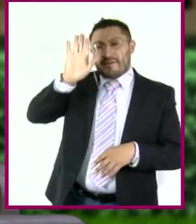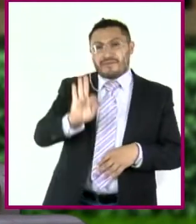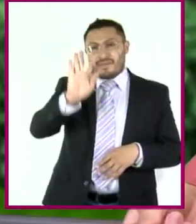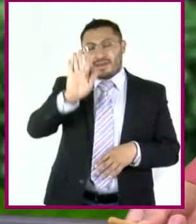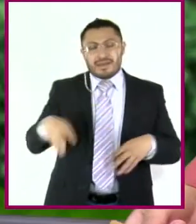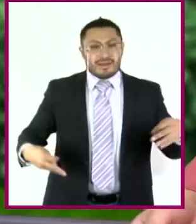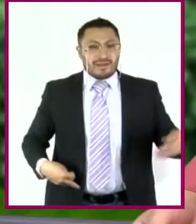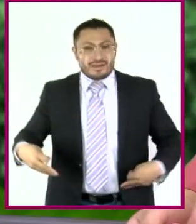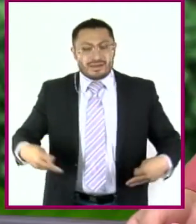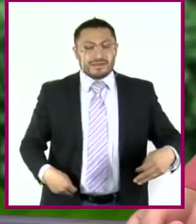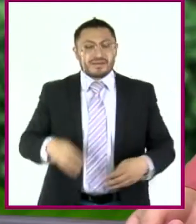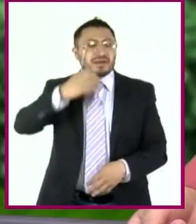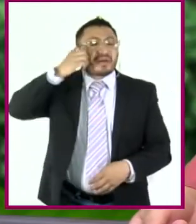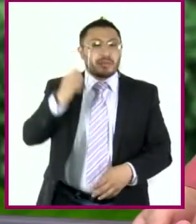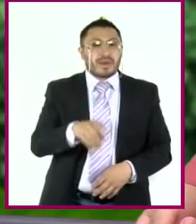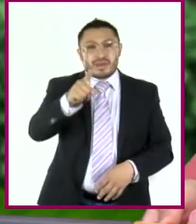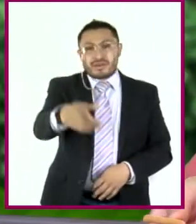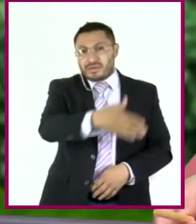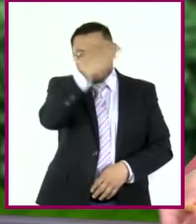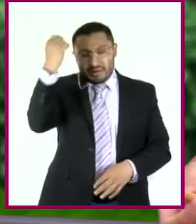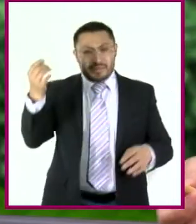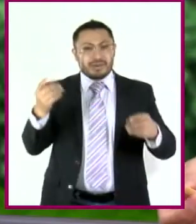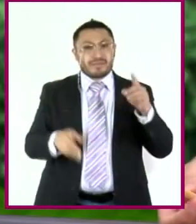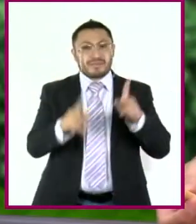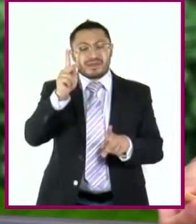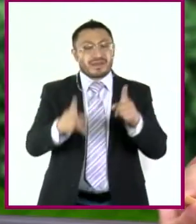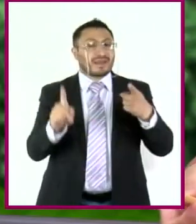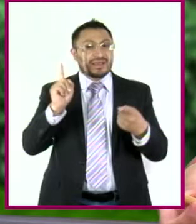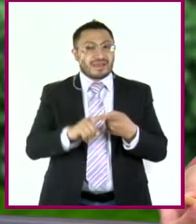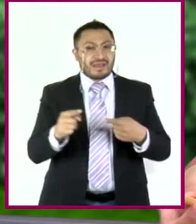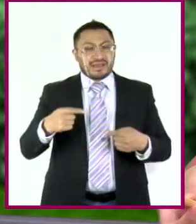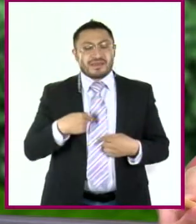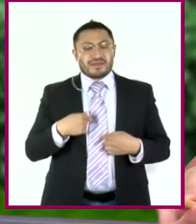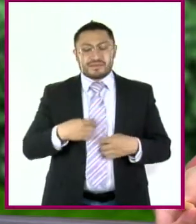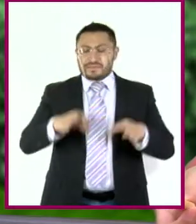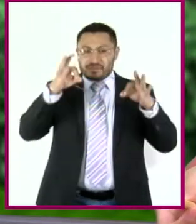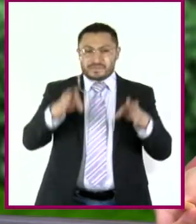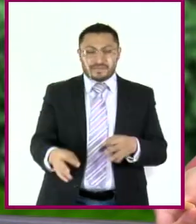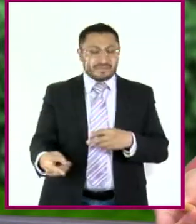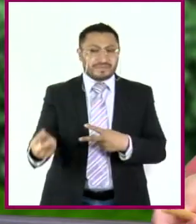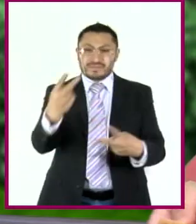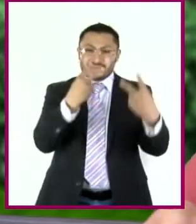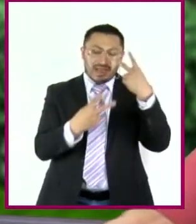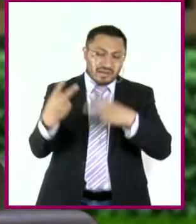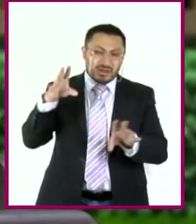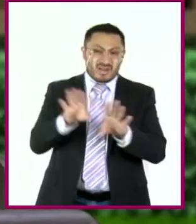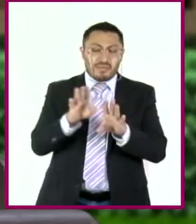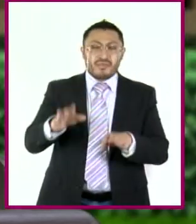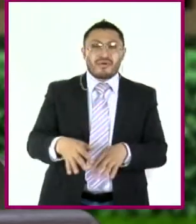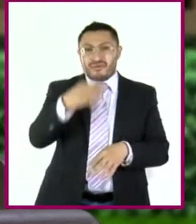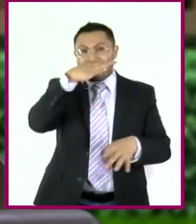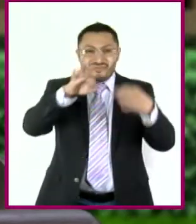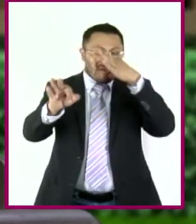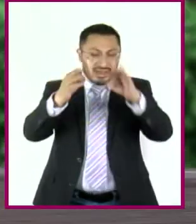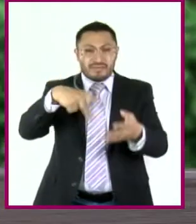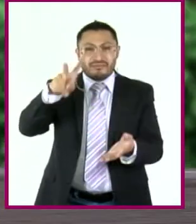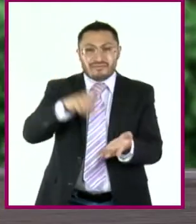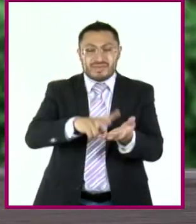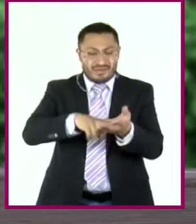adivinar la voz. Me sirvió mucho. Me di cuenta que aunque me perciben como relajiento, me valoran como amigo. Pues porque lo eres.